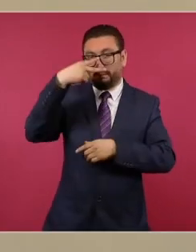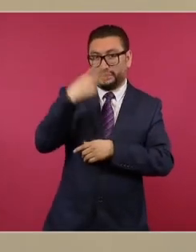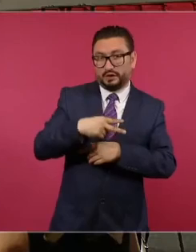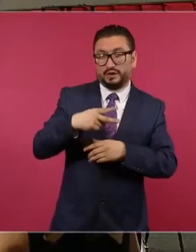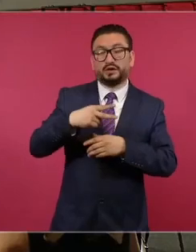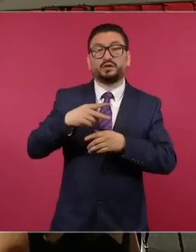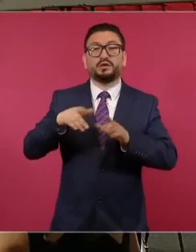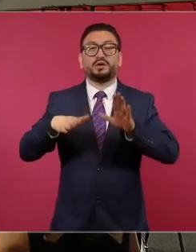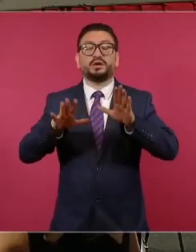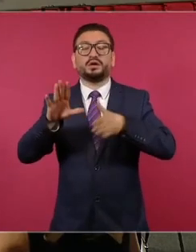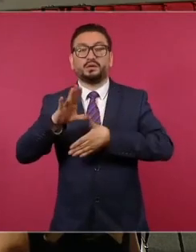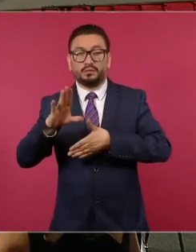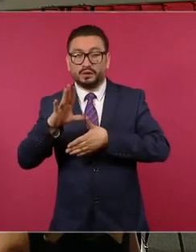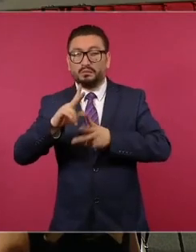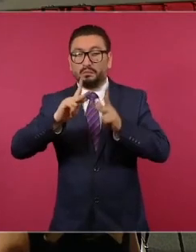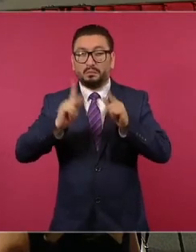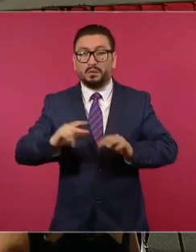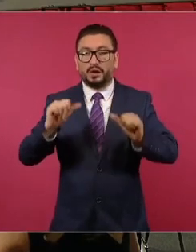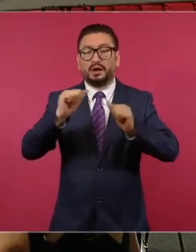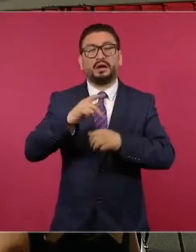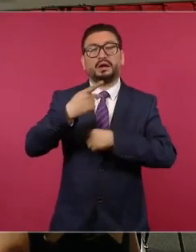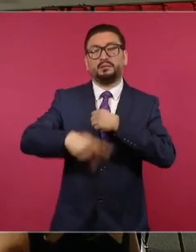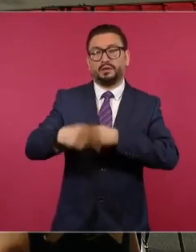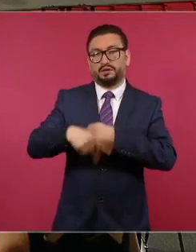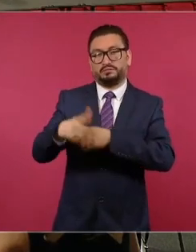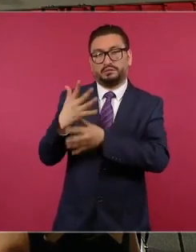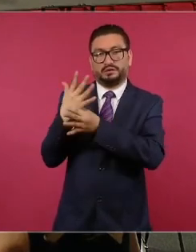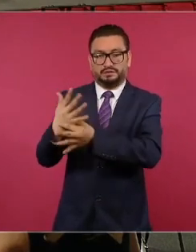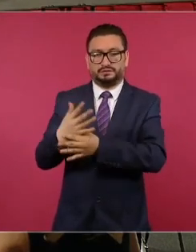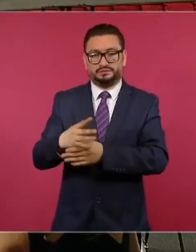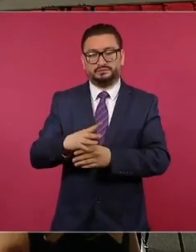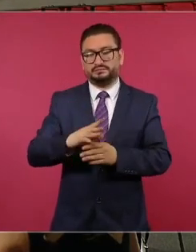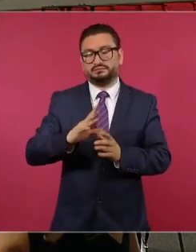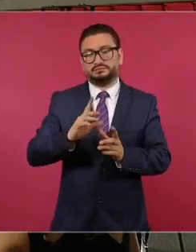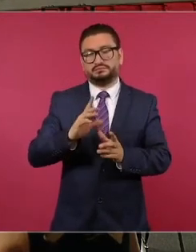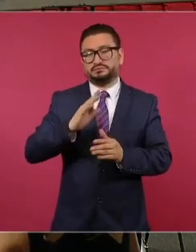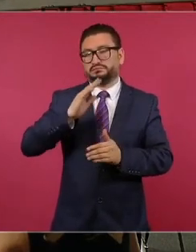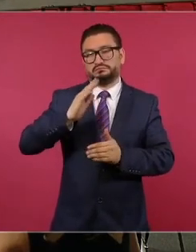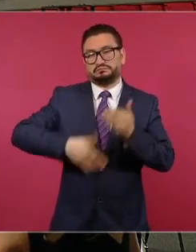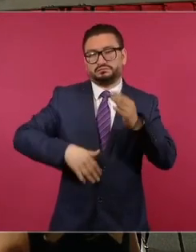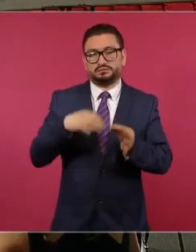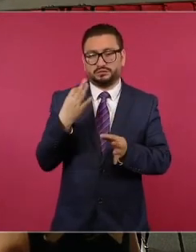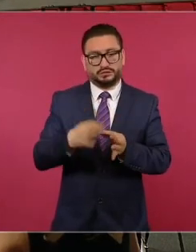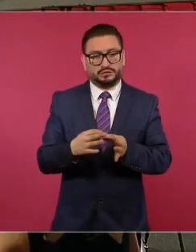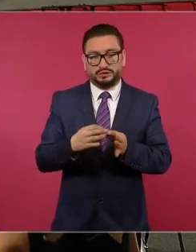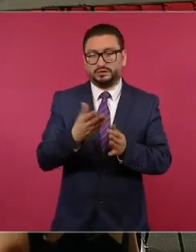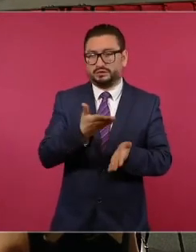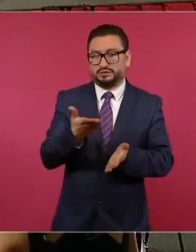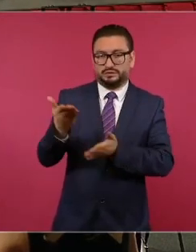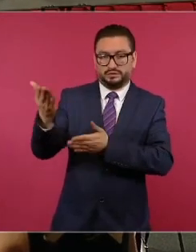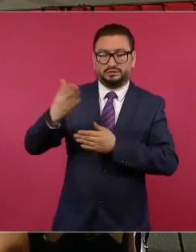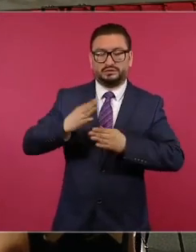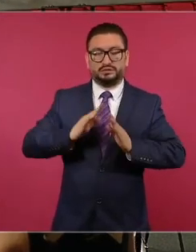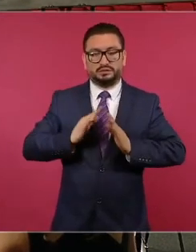estaban en peligro. Sería cuanto, señor presidente. Me permito ceder el micrófono a mi almirante secretario.